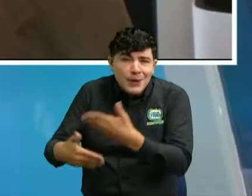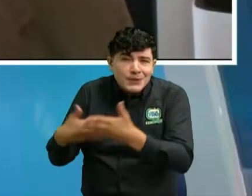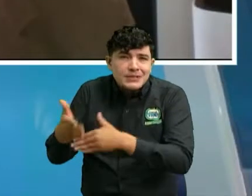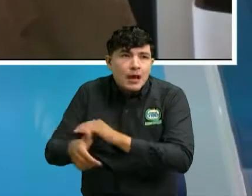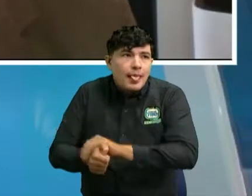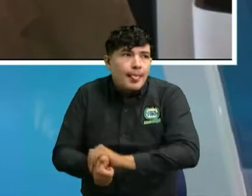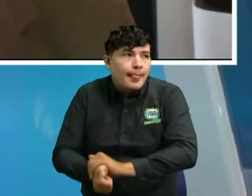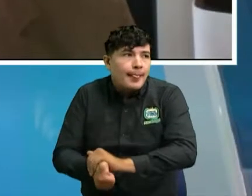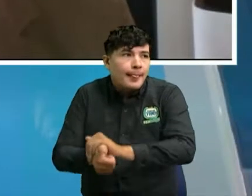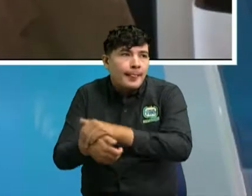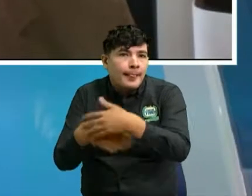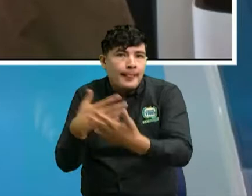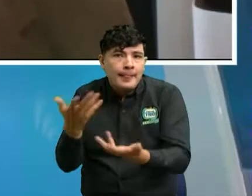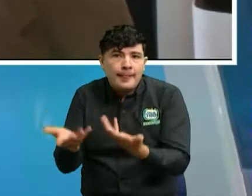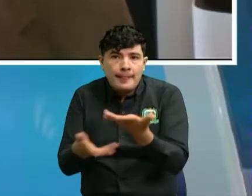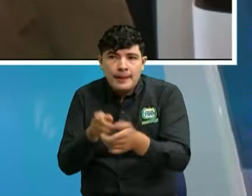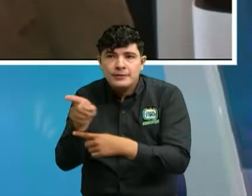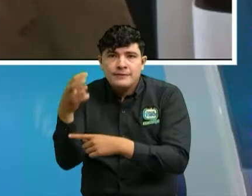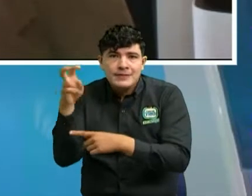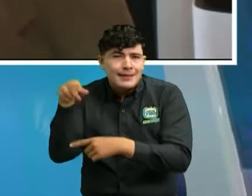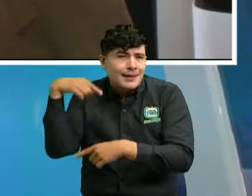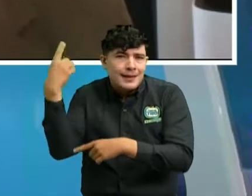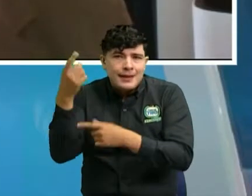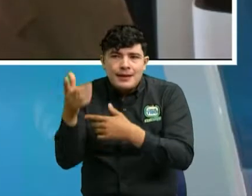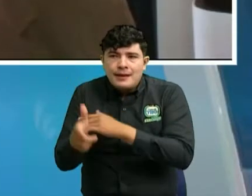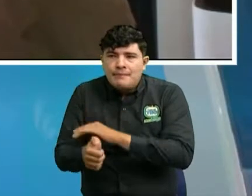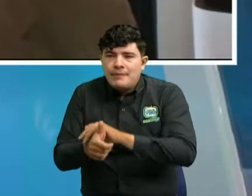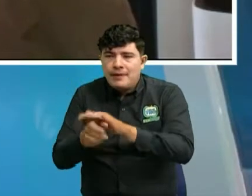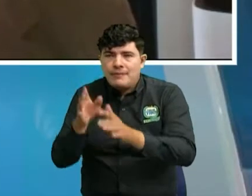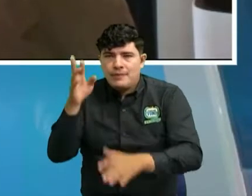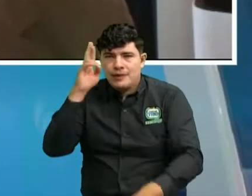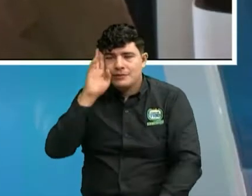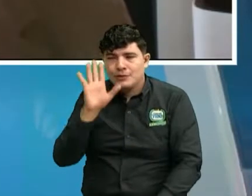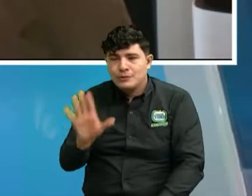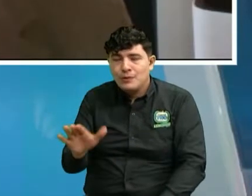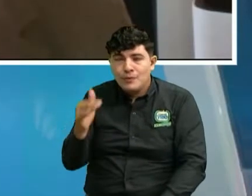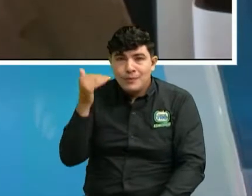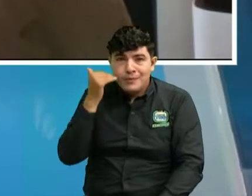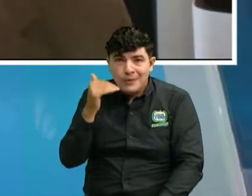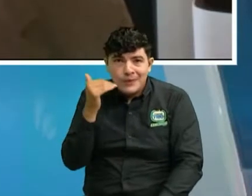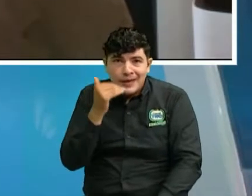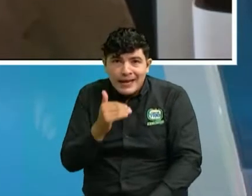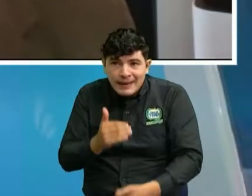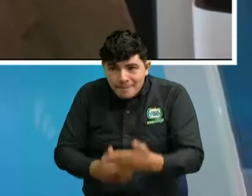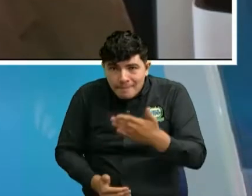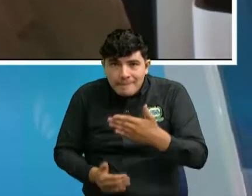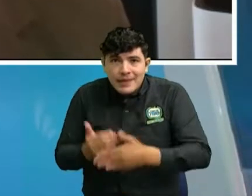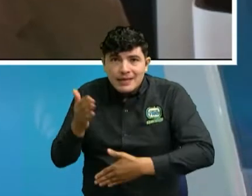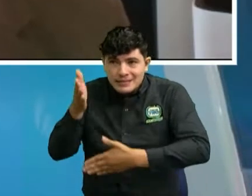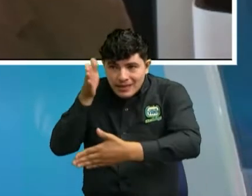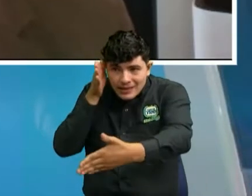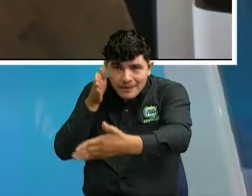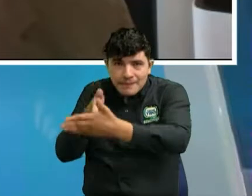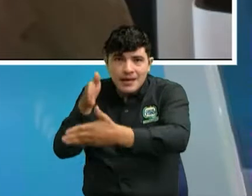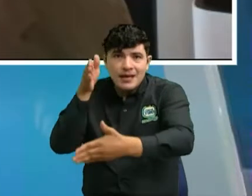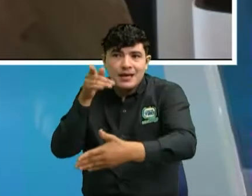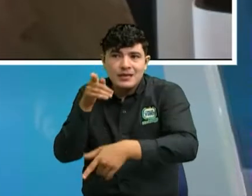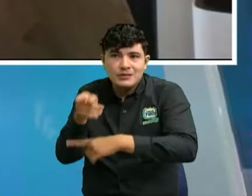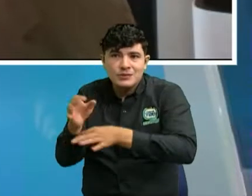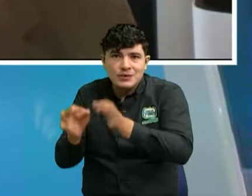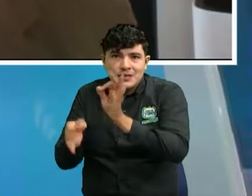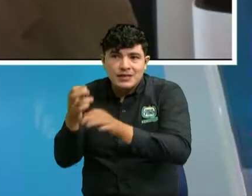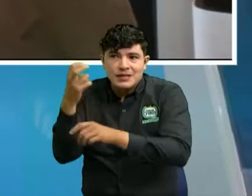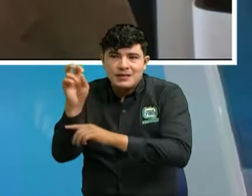lentos en la Fiscalía General de Nación. Entonces, la señora probablemente todavía no ha iniciado un proceso penal porque aquí